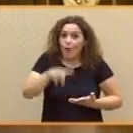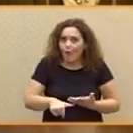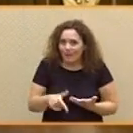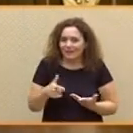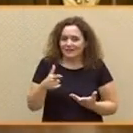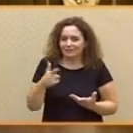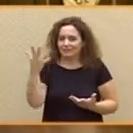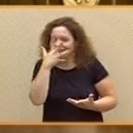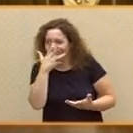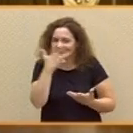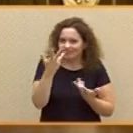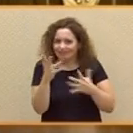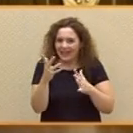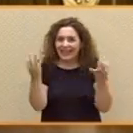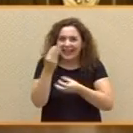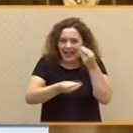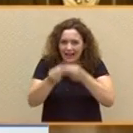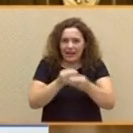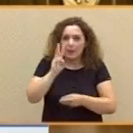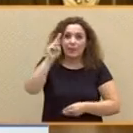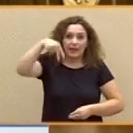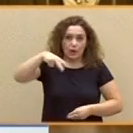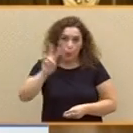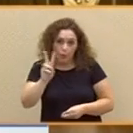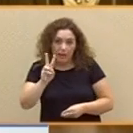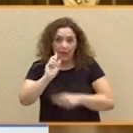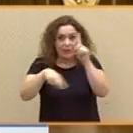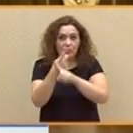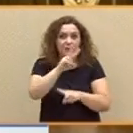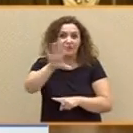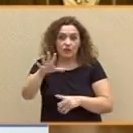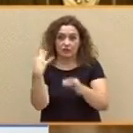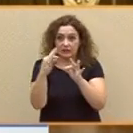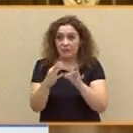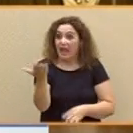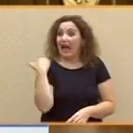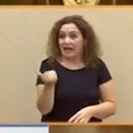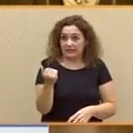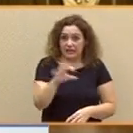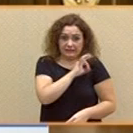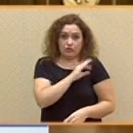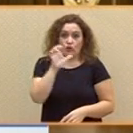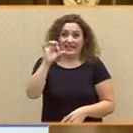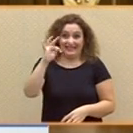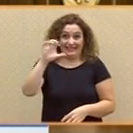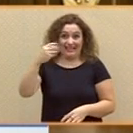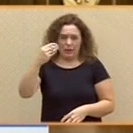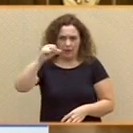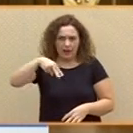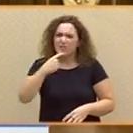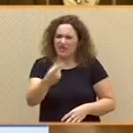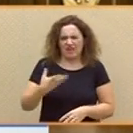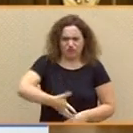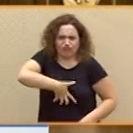a lo que hará el PNV después del 25 de septiembre. Ayer el señor Esteban decía que estaba muy cabreado. Espero de corazón que su cabreo no fuera